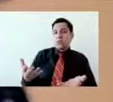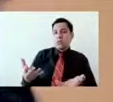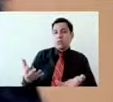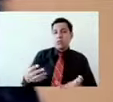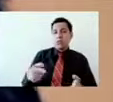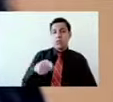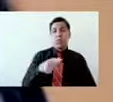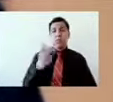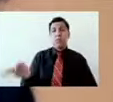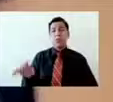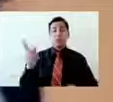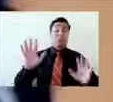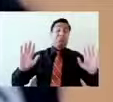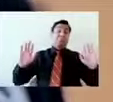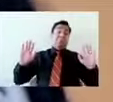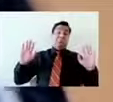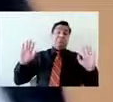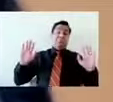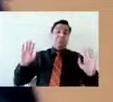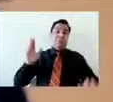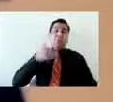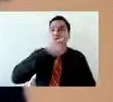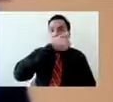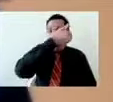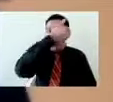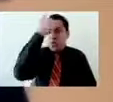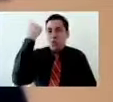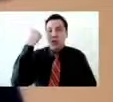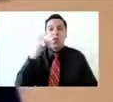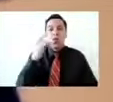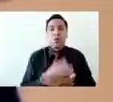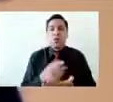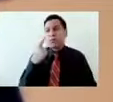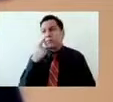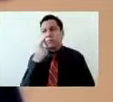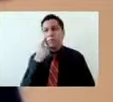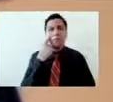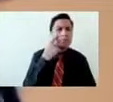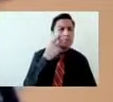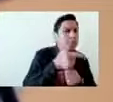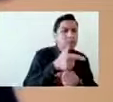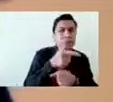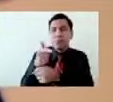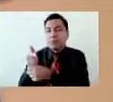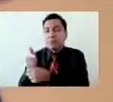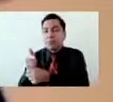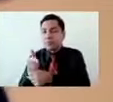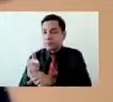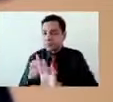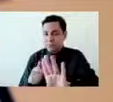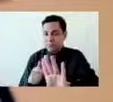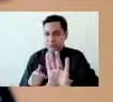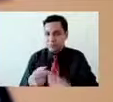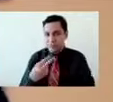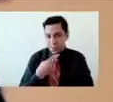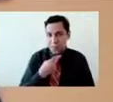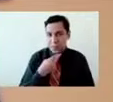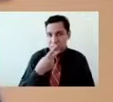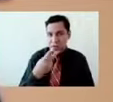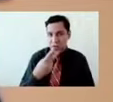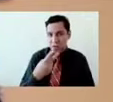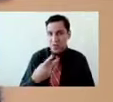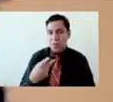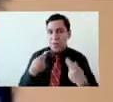interpretación a partir de lo que yo observo, ¿no? Entonces, esto es lo que nos permite como ir